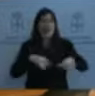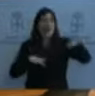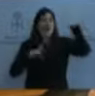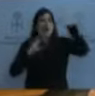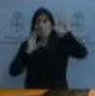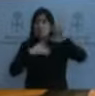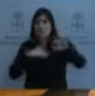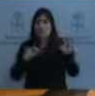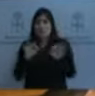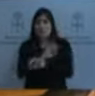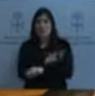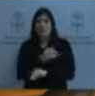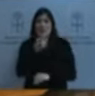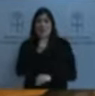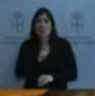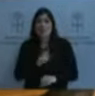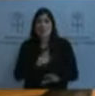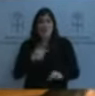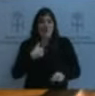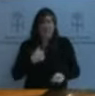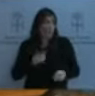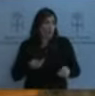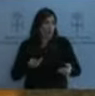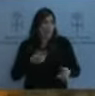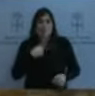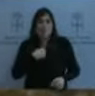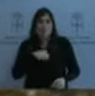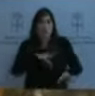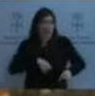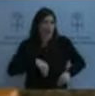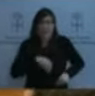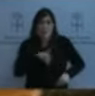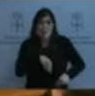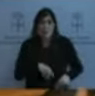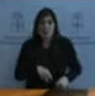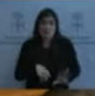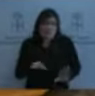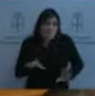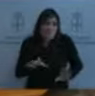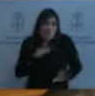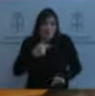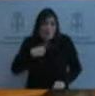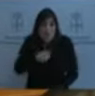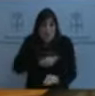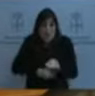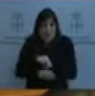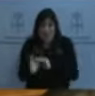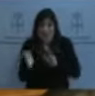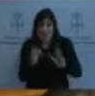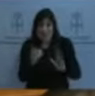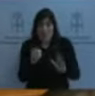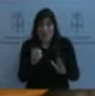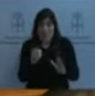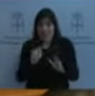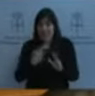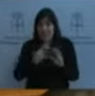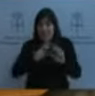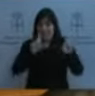aplico yo. En lugar de, yo diría, más que ignorantes digitales, diría dirigentes,